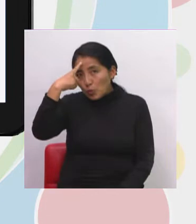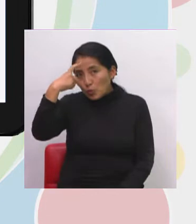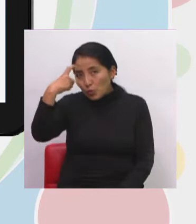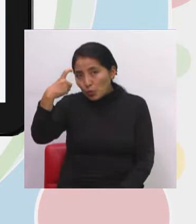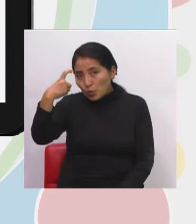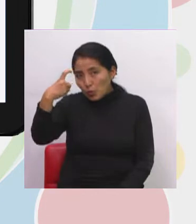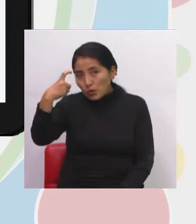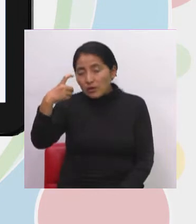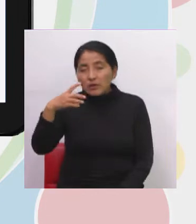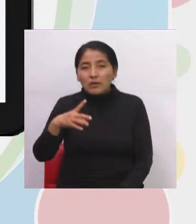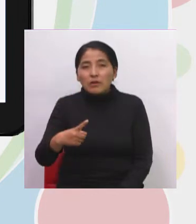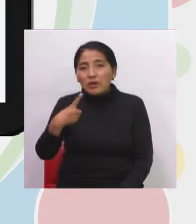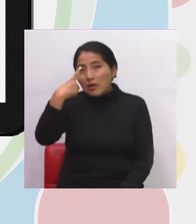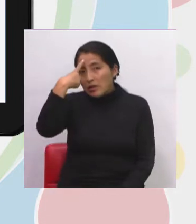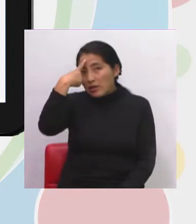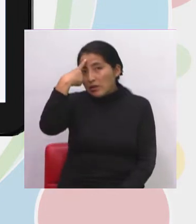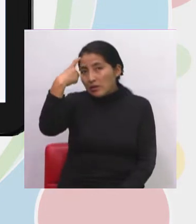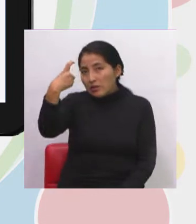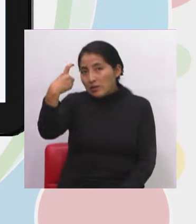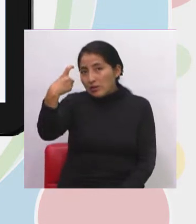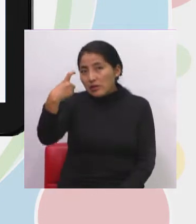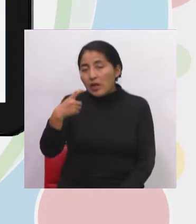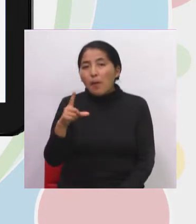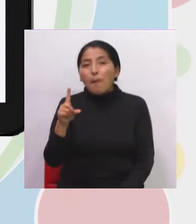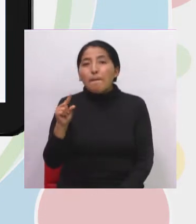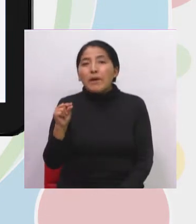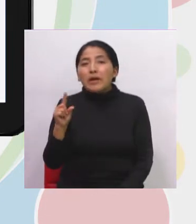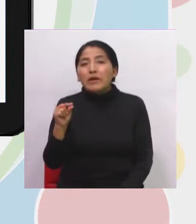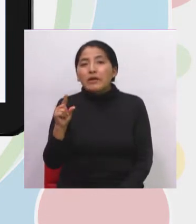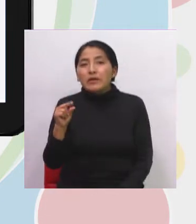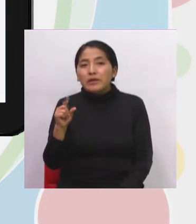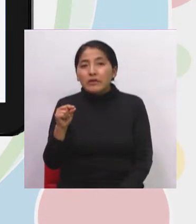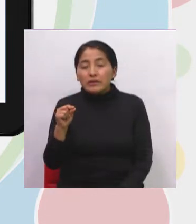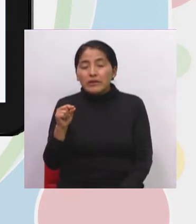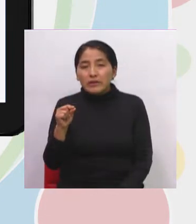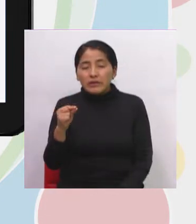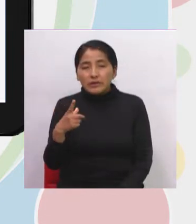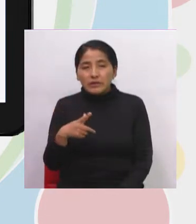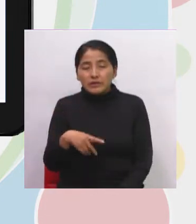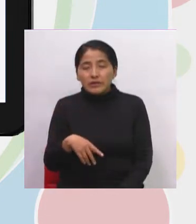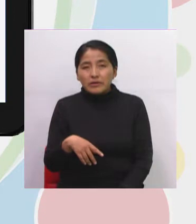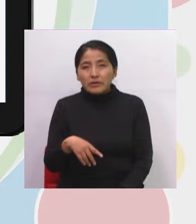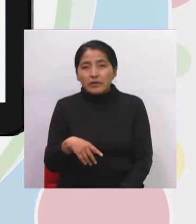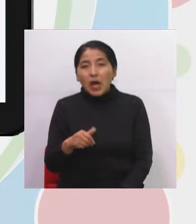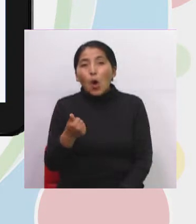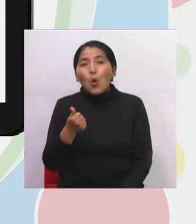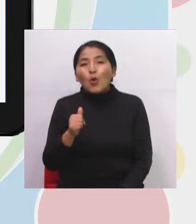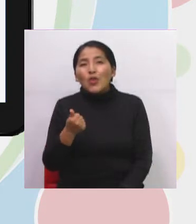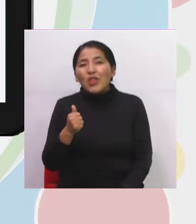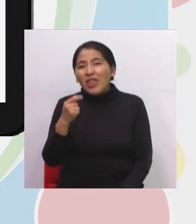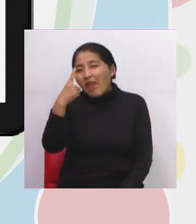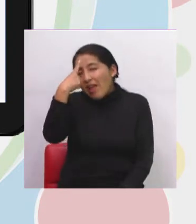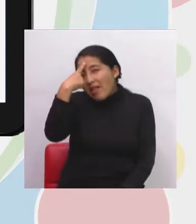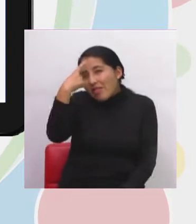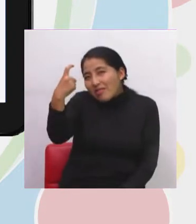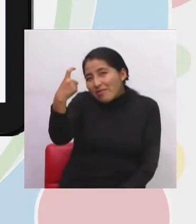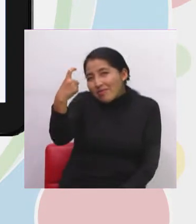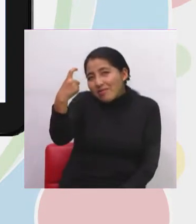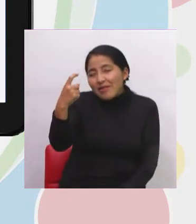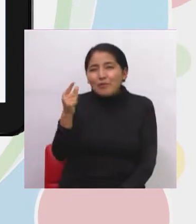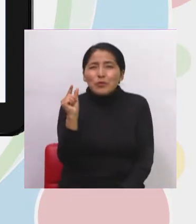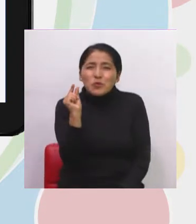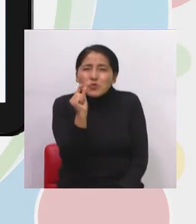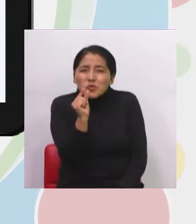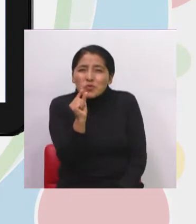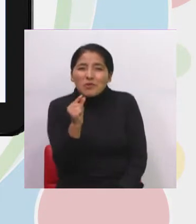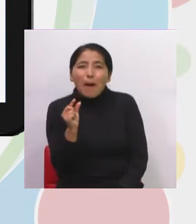el corte de 20 centavos y cortes de 10, ¿no? Que son los de